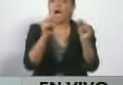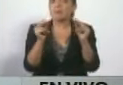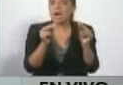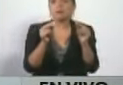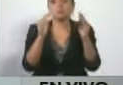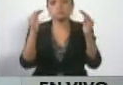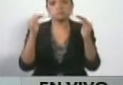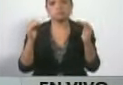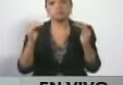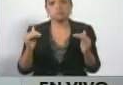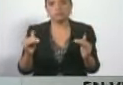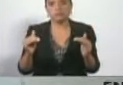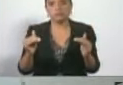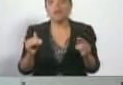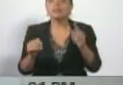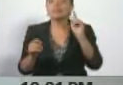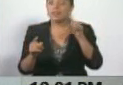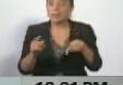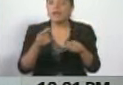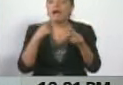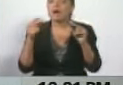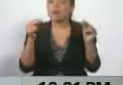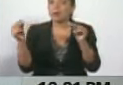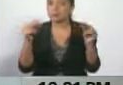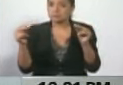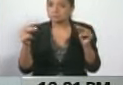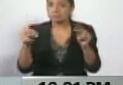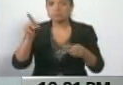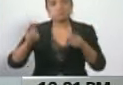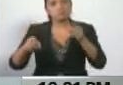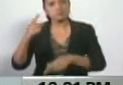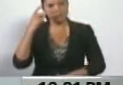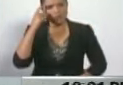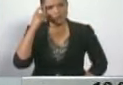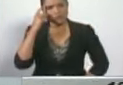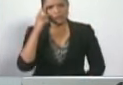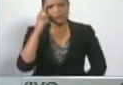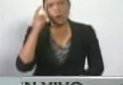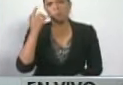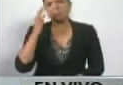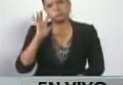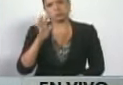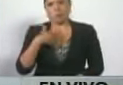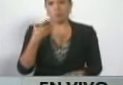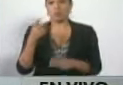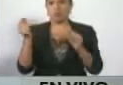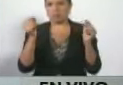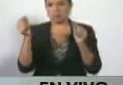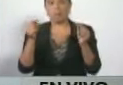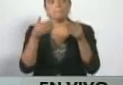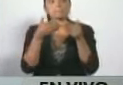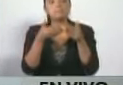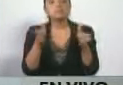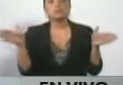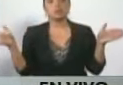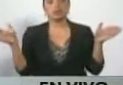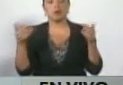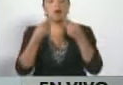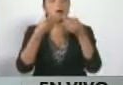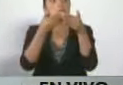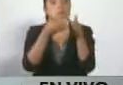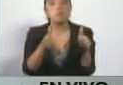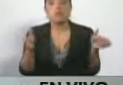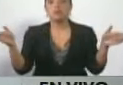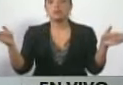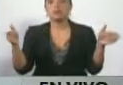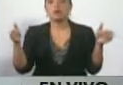se conversó inclusive algunas fechas, posibilidades de fechas para hacerlo público. O que iba a aparecer